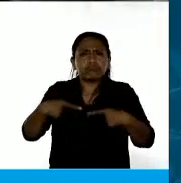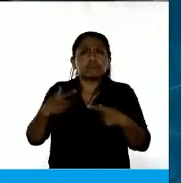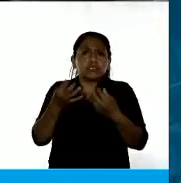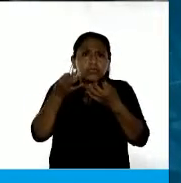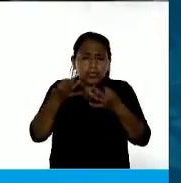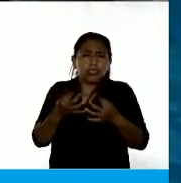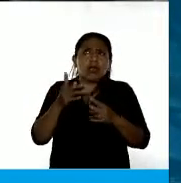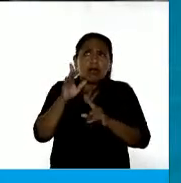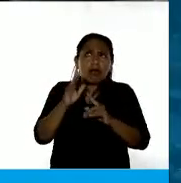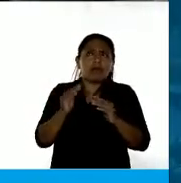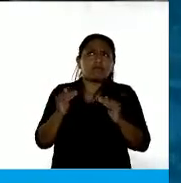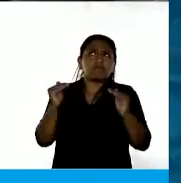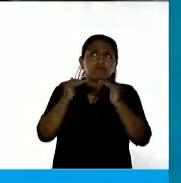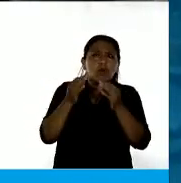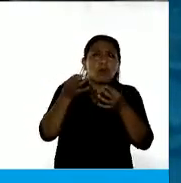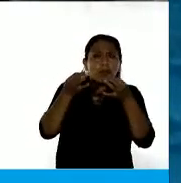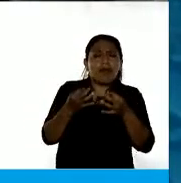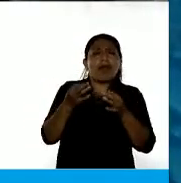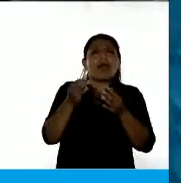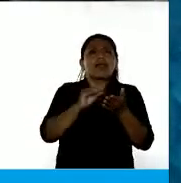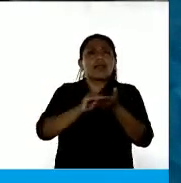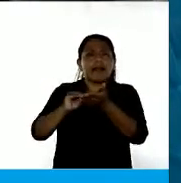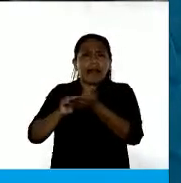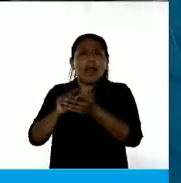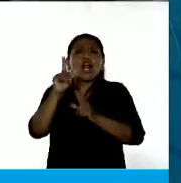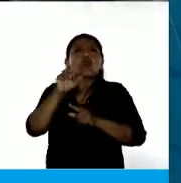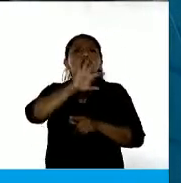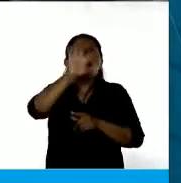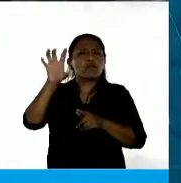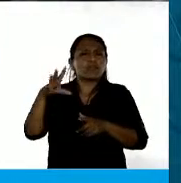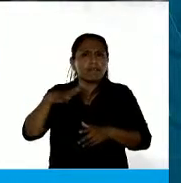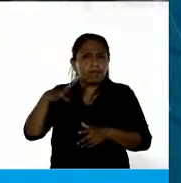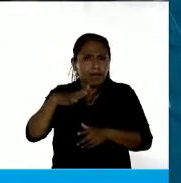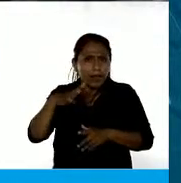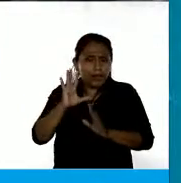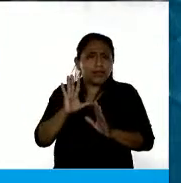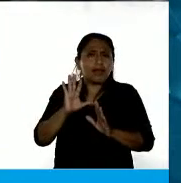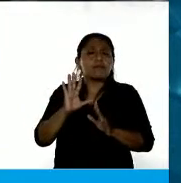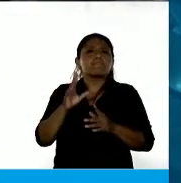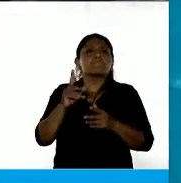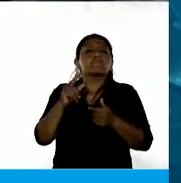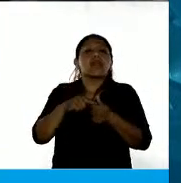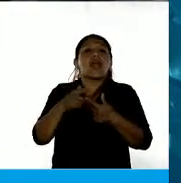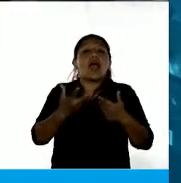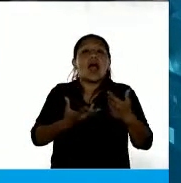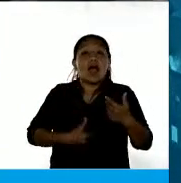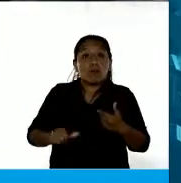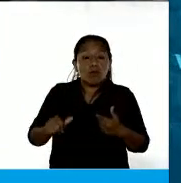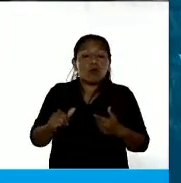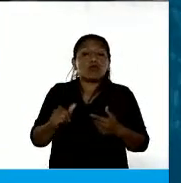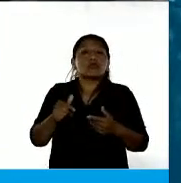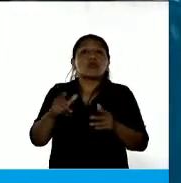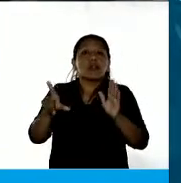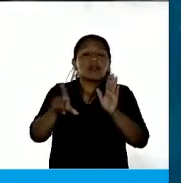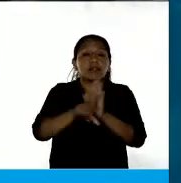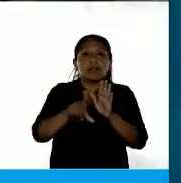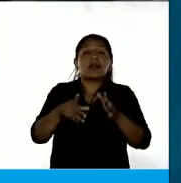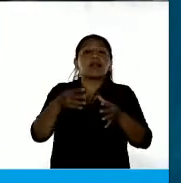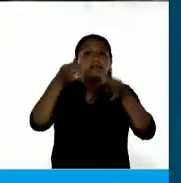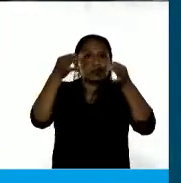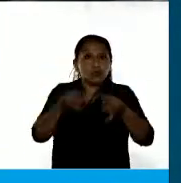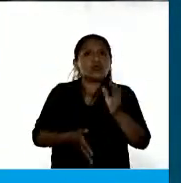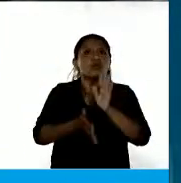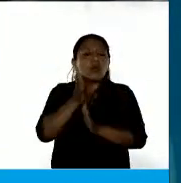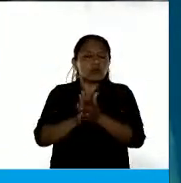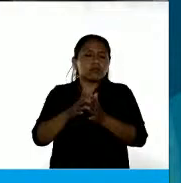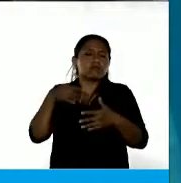legislativos, costó un montón y hay provincias que todavía no lo tienen. Logramos que el aborto sea legal, seguro y gratuito, una